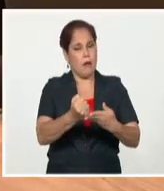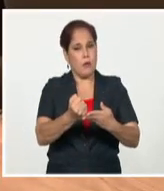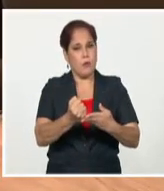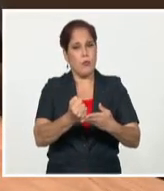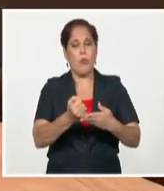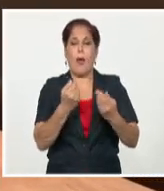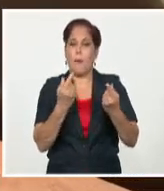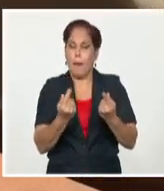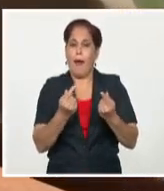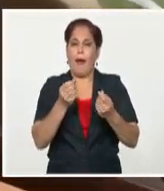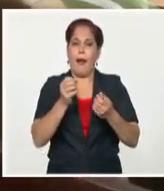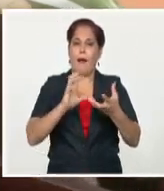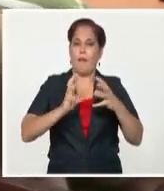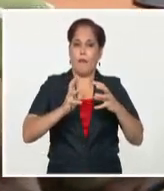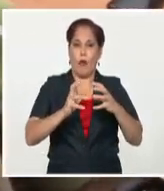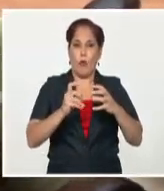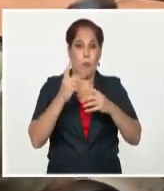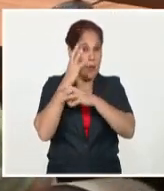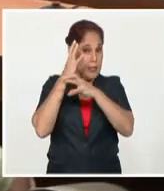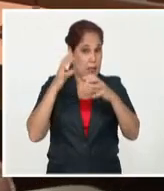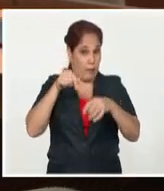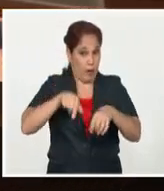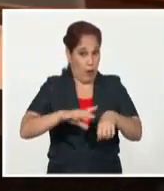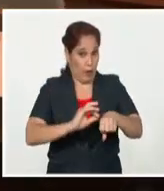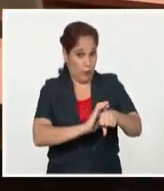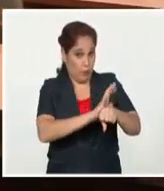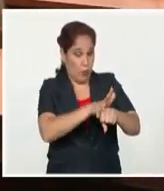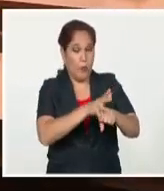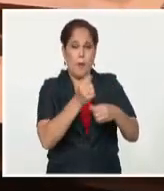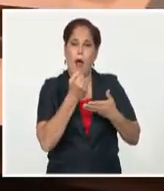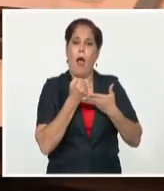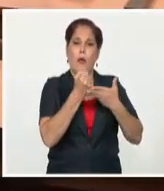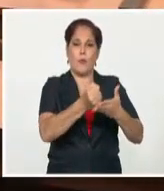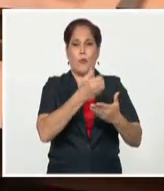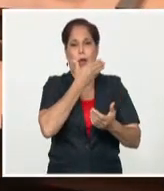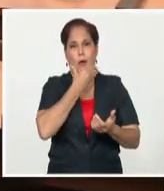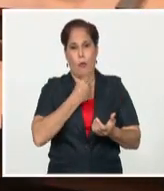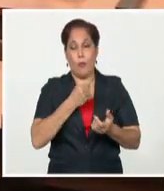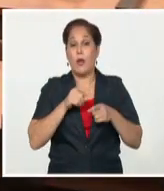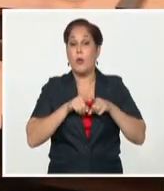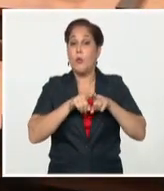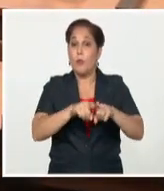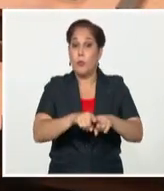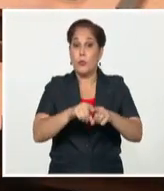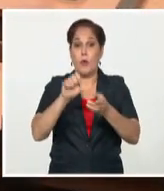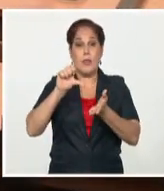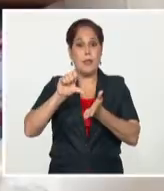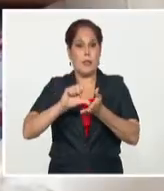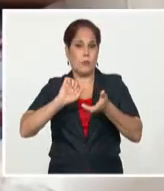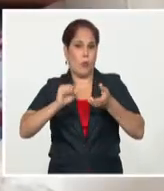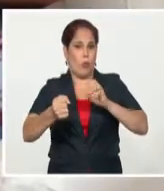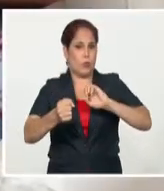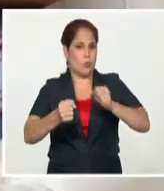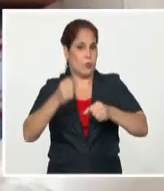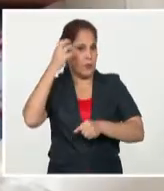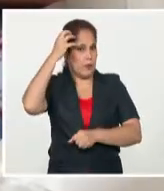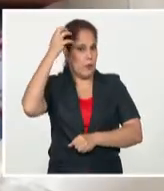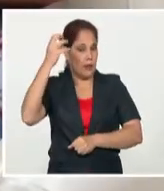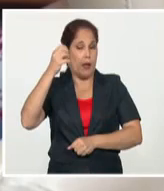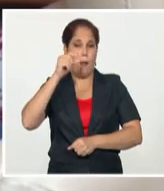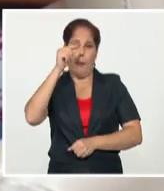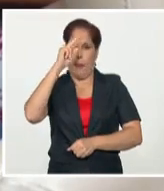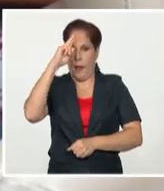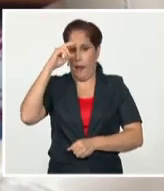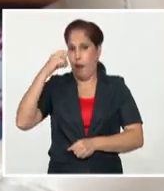la materialización de esta hazaña científica que ha contado en todo momento con el acompañamiento del Centro para el Control Estatal de Medicamentos,